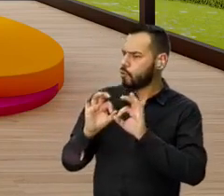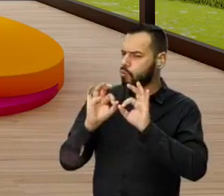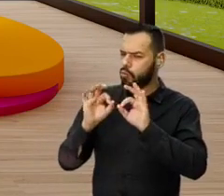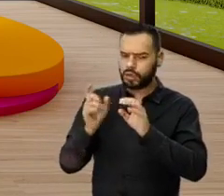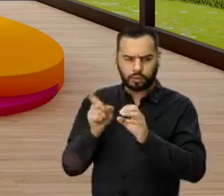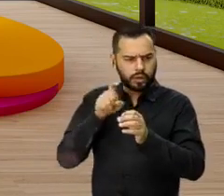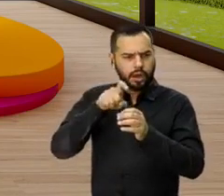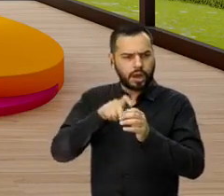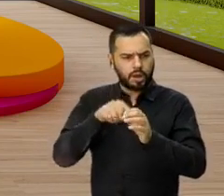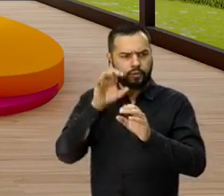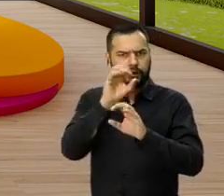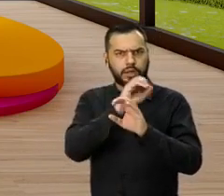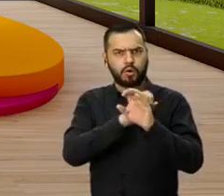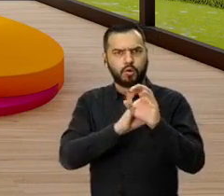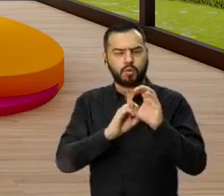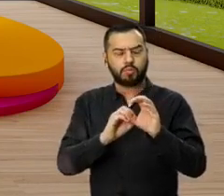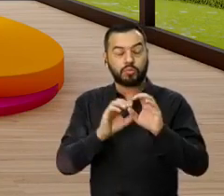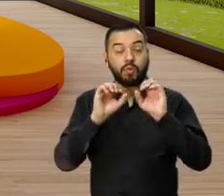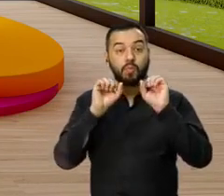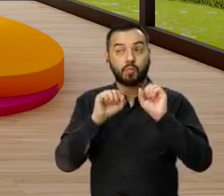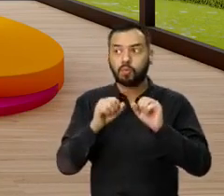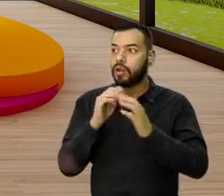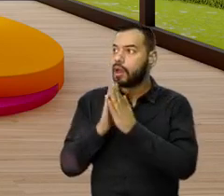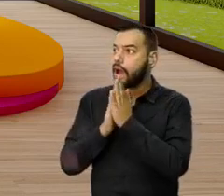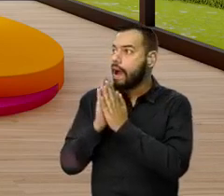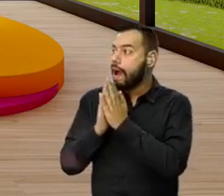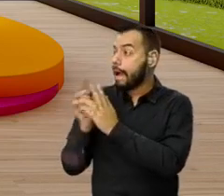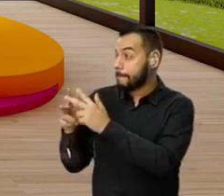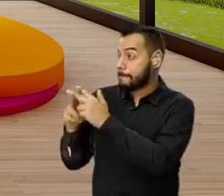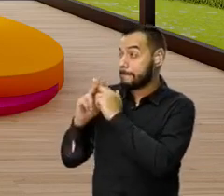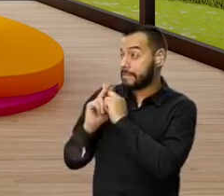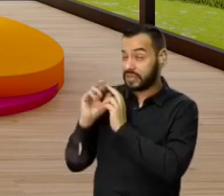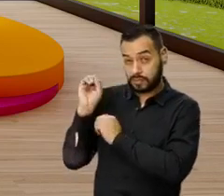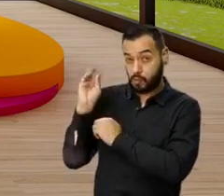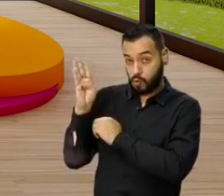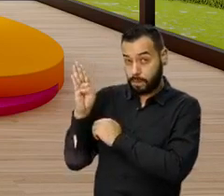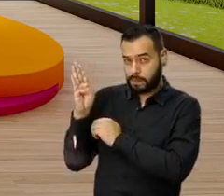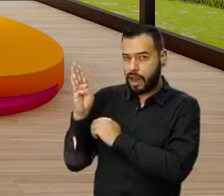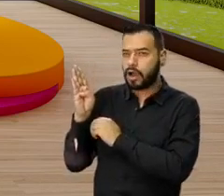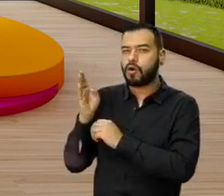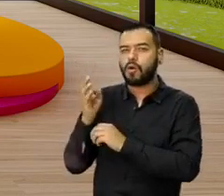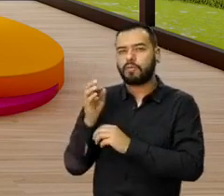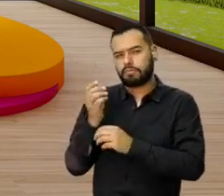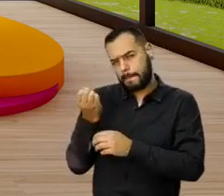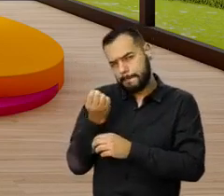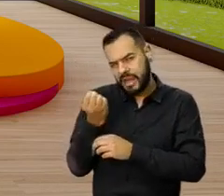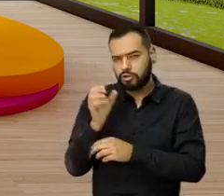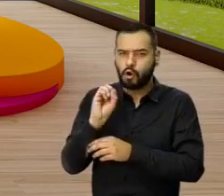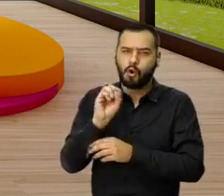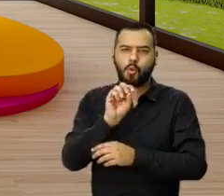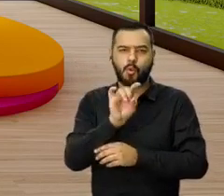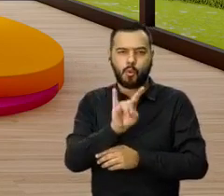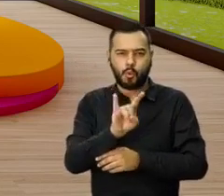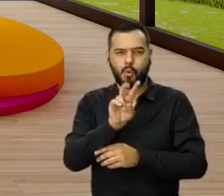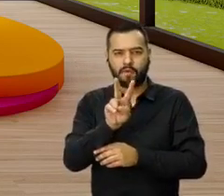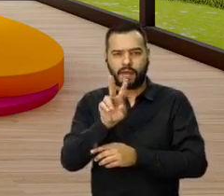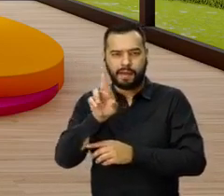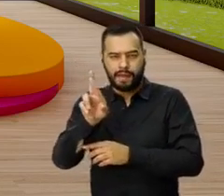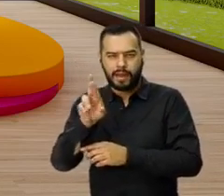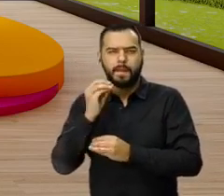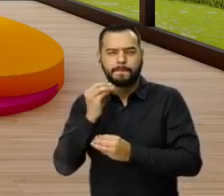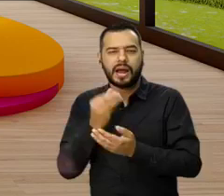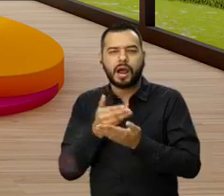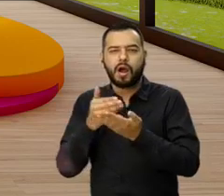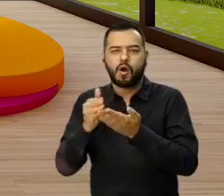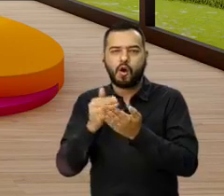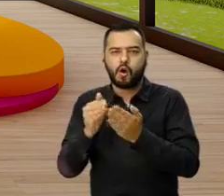afiliados a Compensar van a poder solicitar el crédito hipotecario de vivienda en pesos o en VR para que aseguren la compra